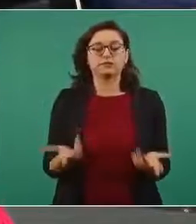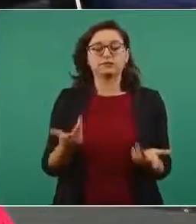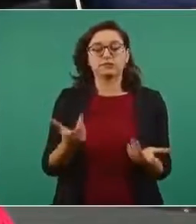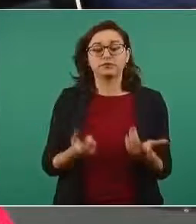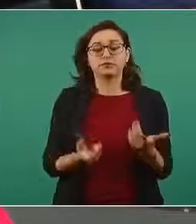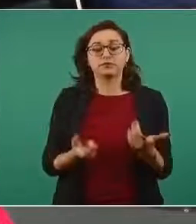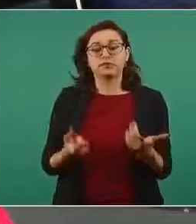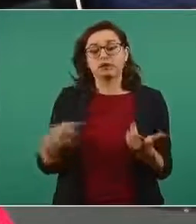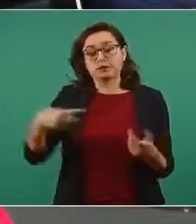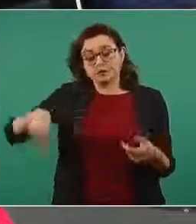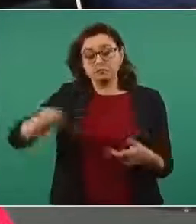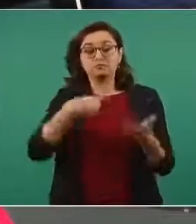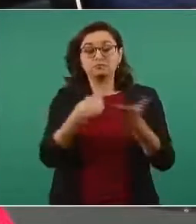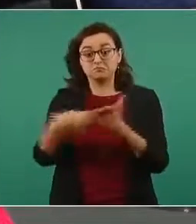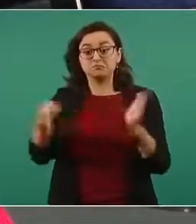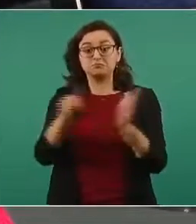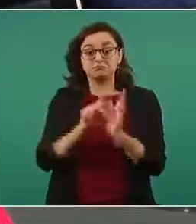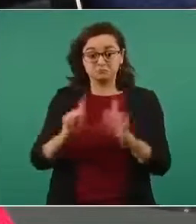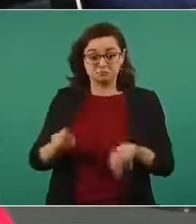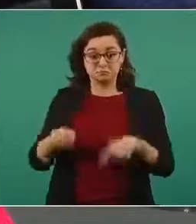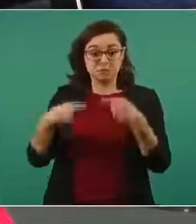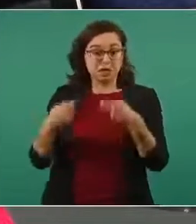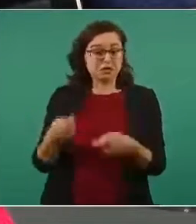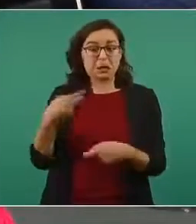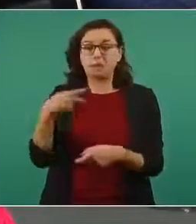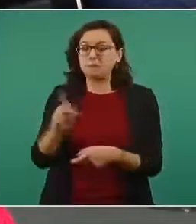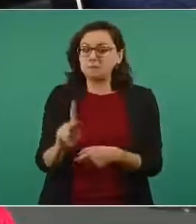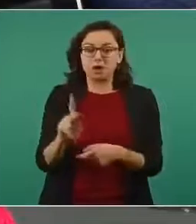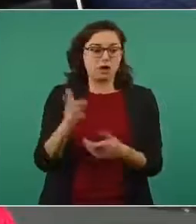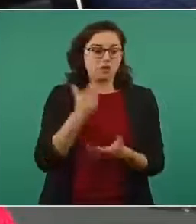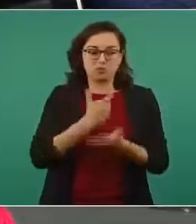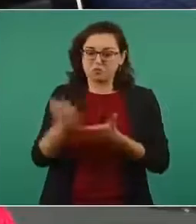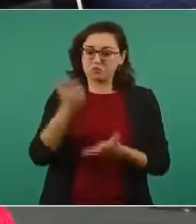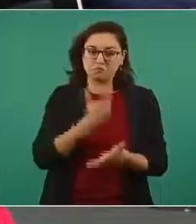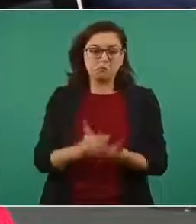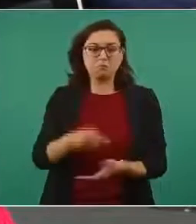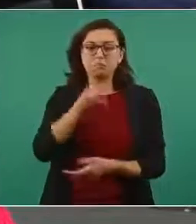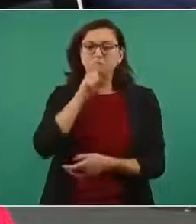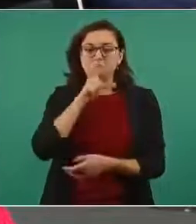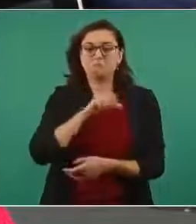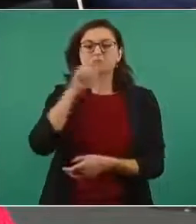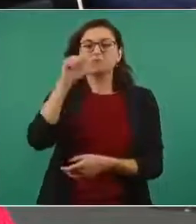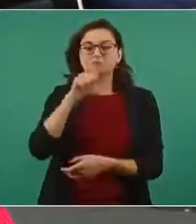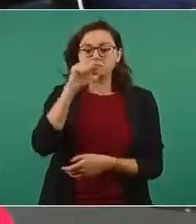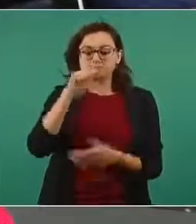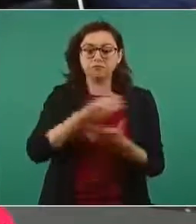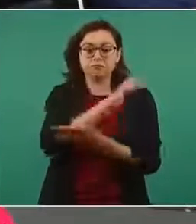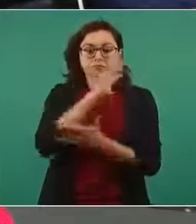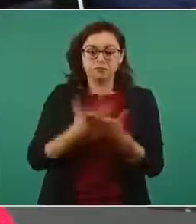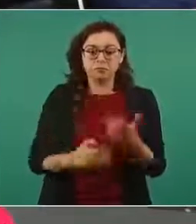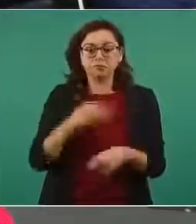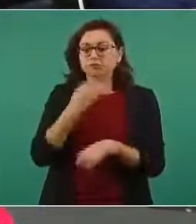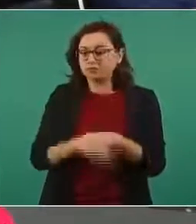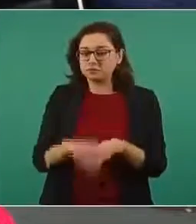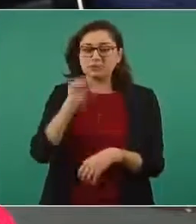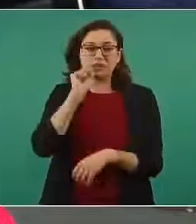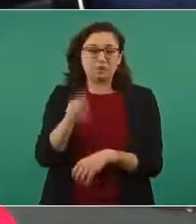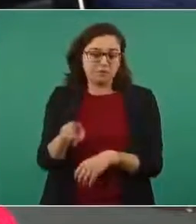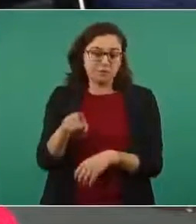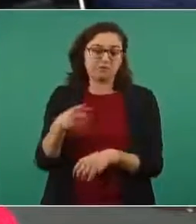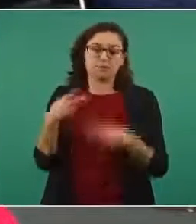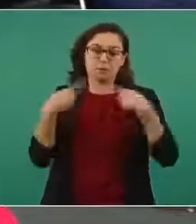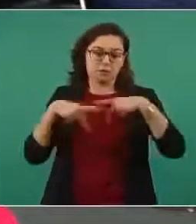que supuestamente están basificados pero no no les entregan el sueldo que tienen y los tienen de contrato bueno pues el mismo líder